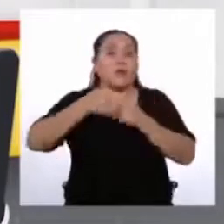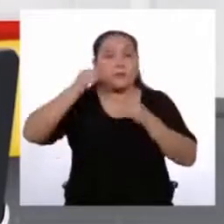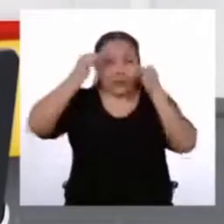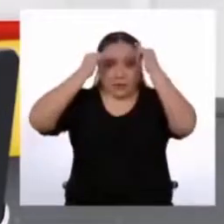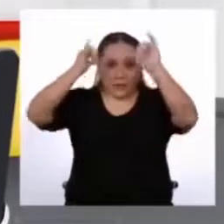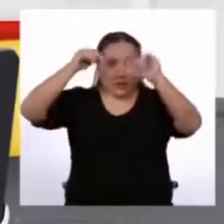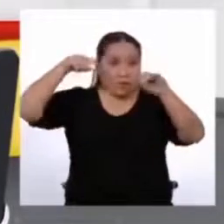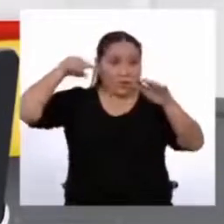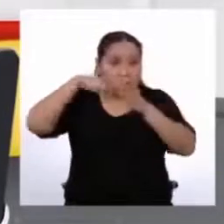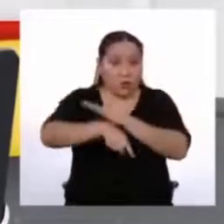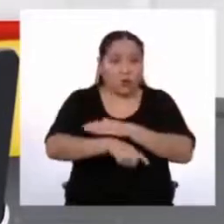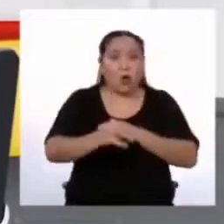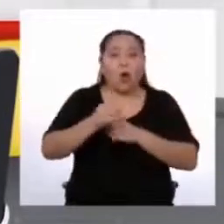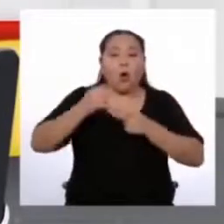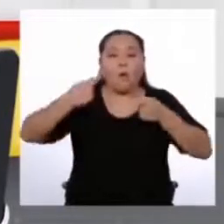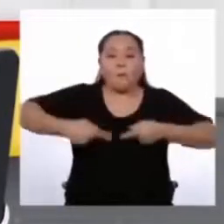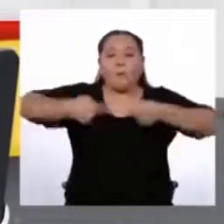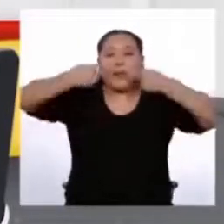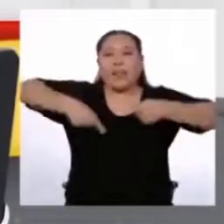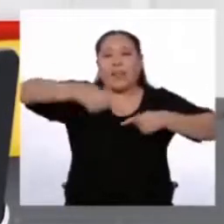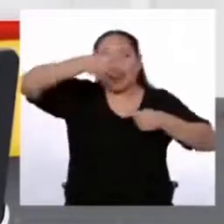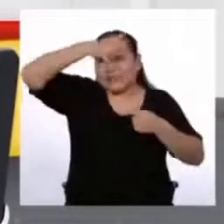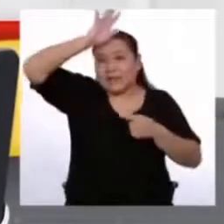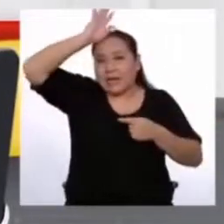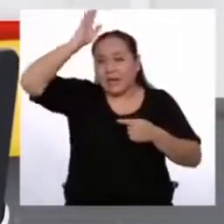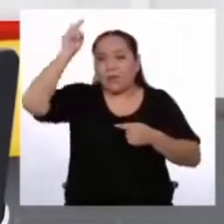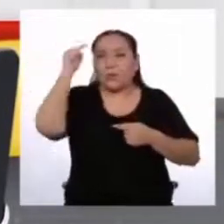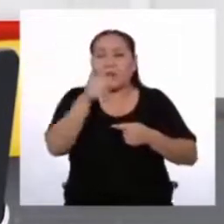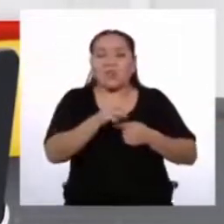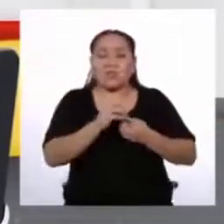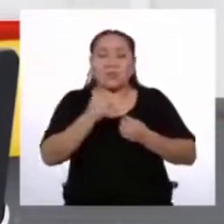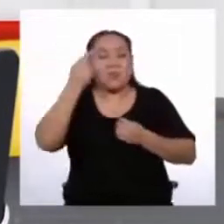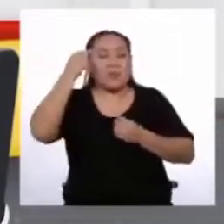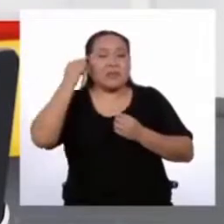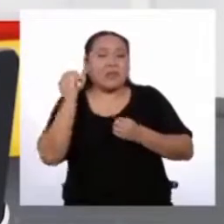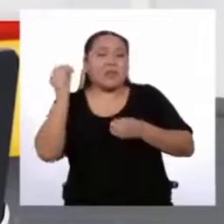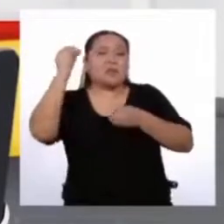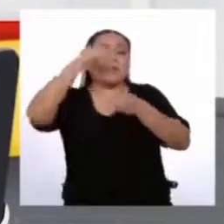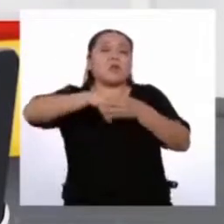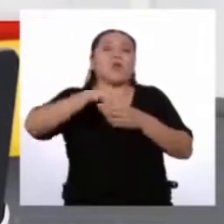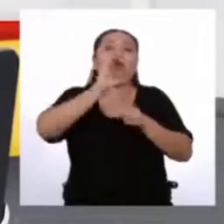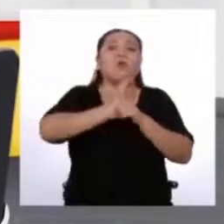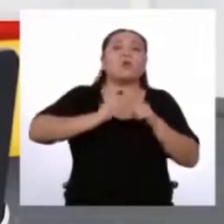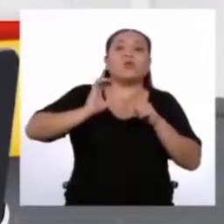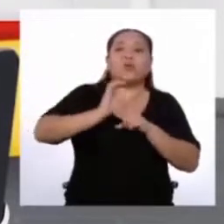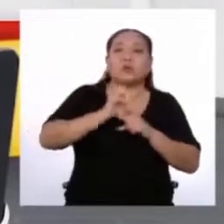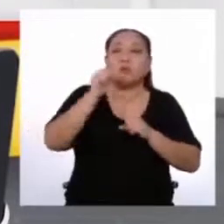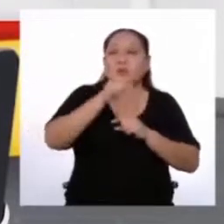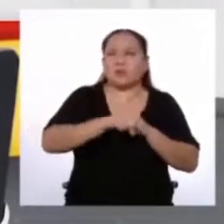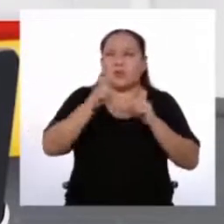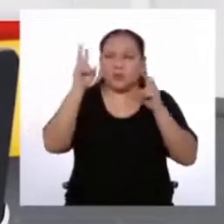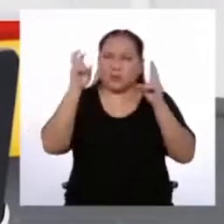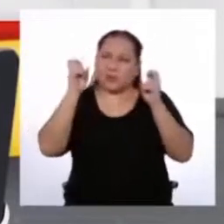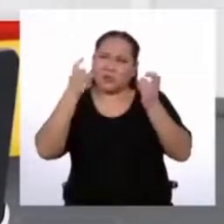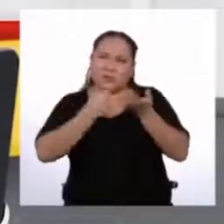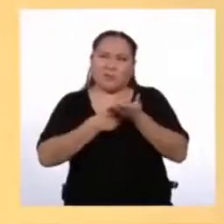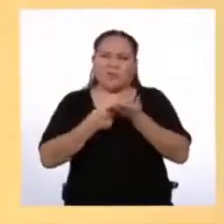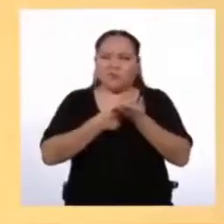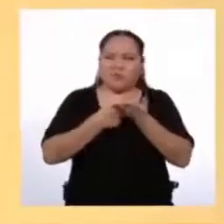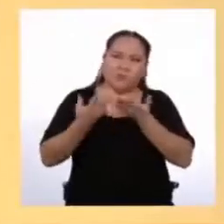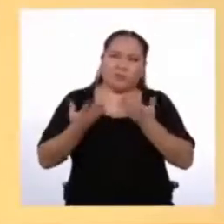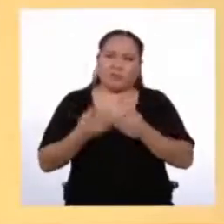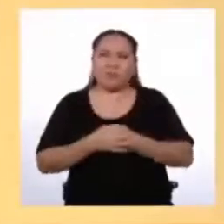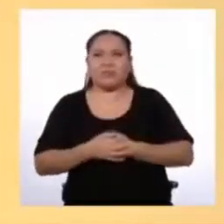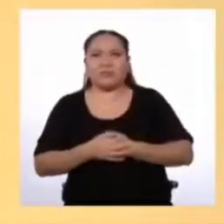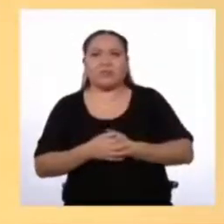peleas de gallos Porque son considerados espectáculos culturales Lo que es un tema bastante debatible ¿No le parece?